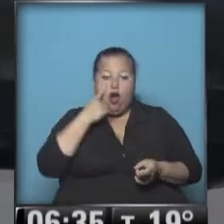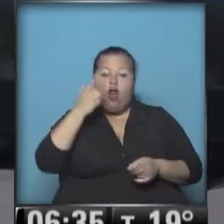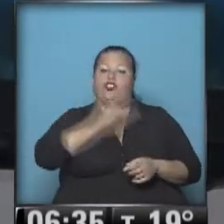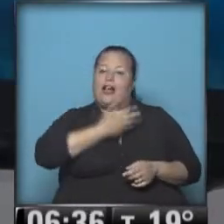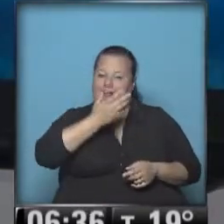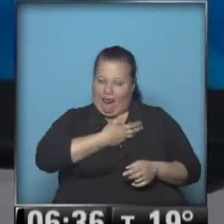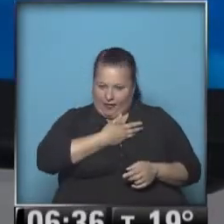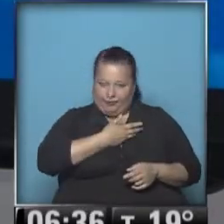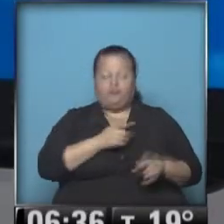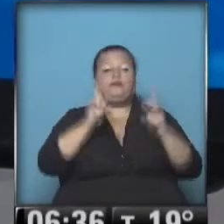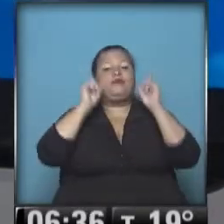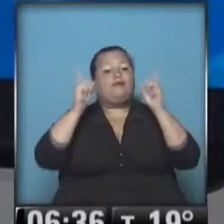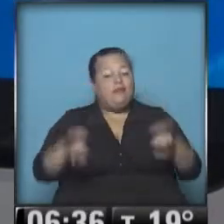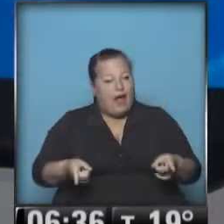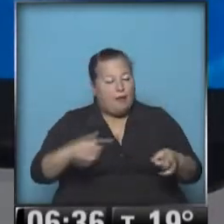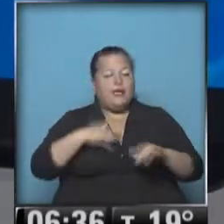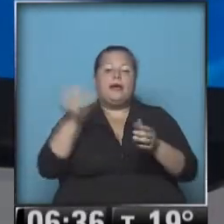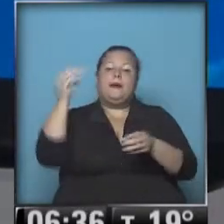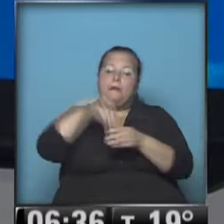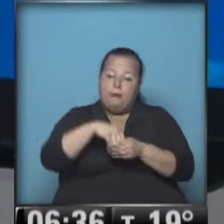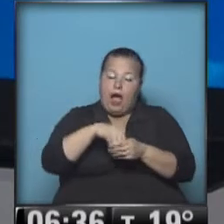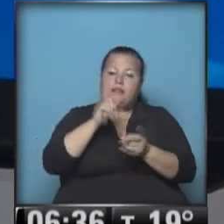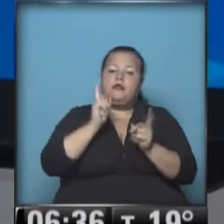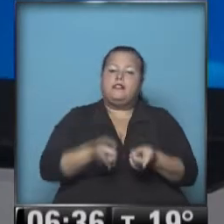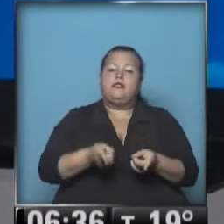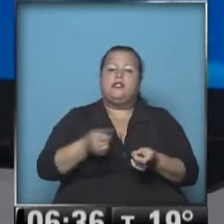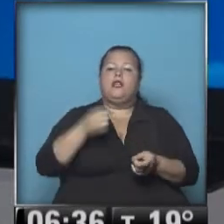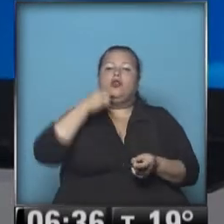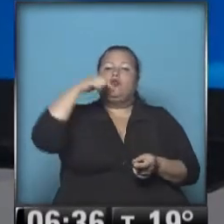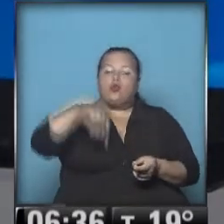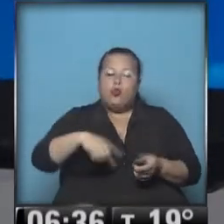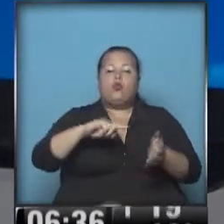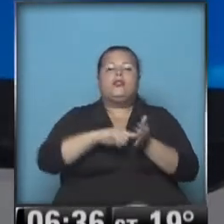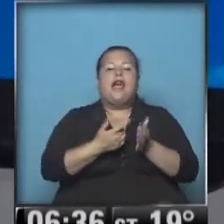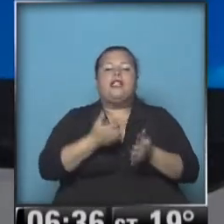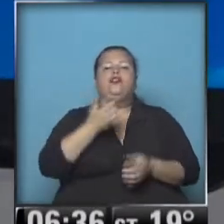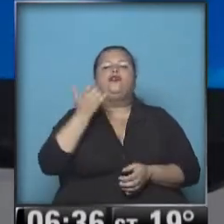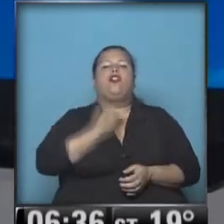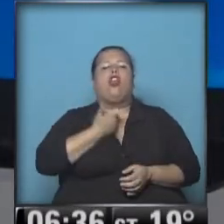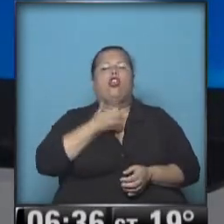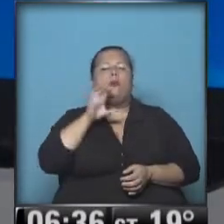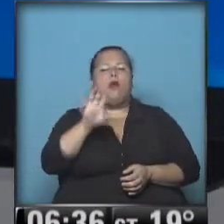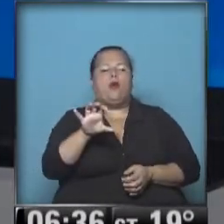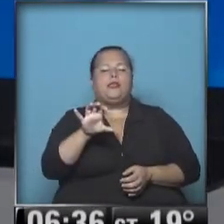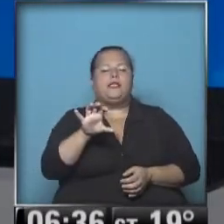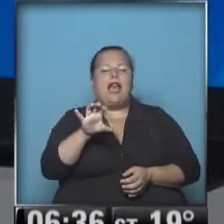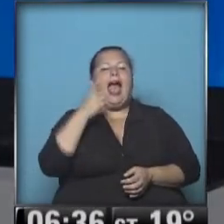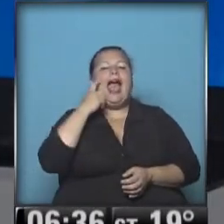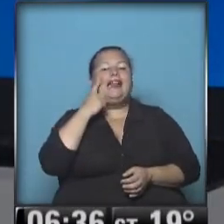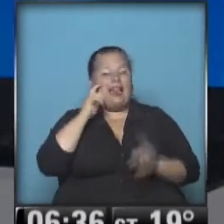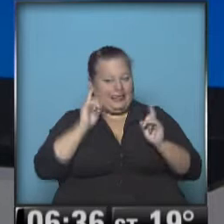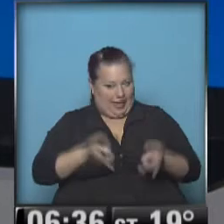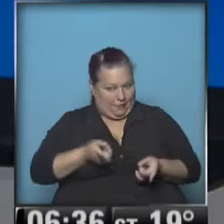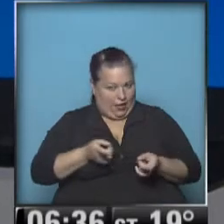Fe. Y también quiero incluir el sur y centro de la provincia de Entre